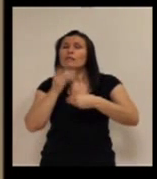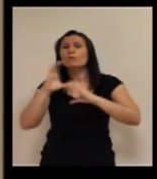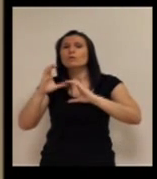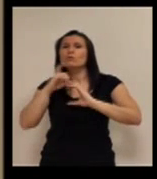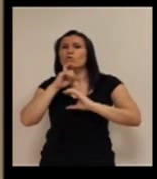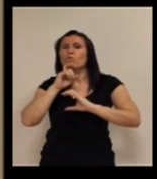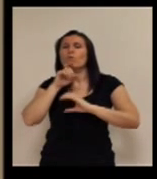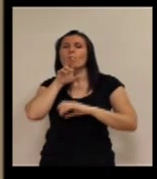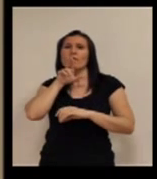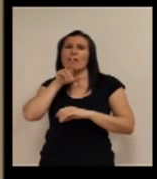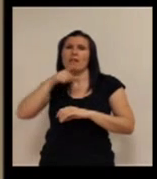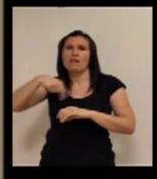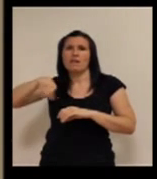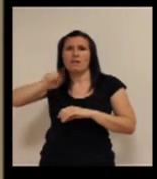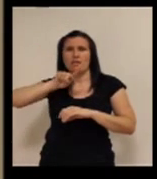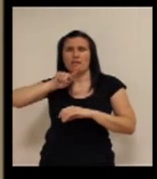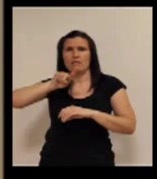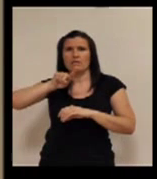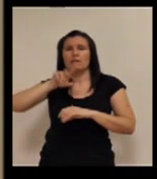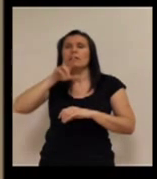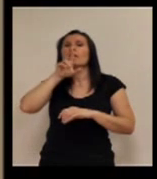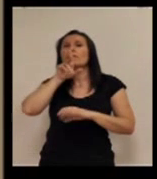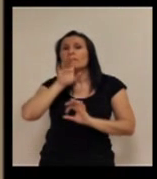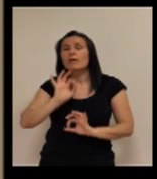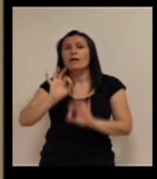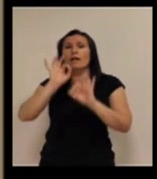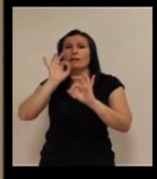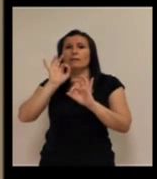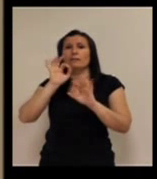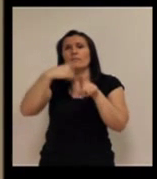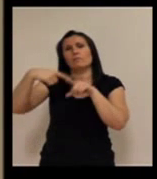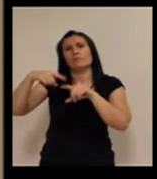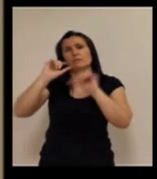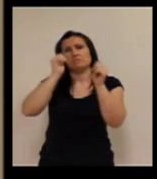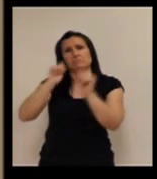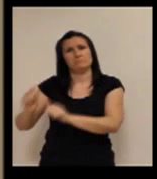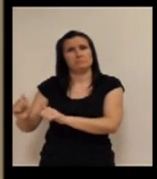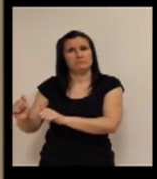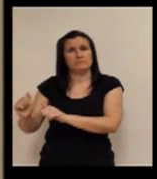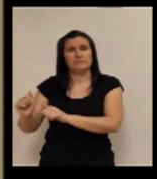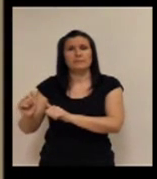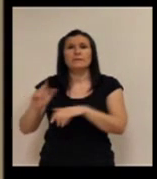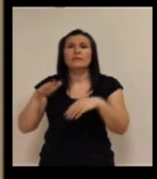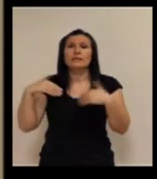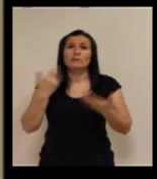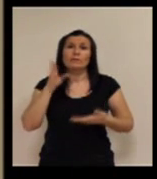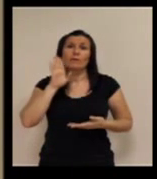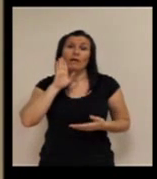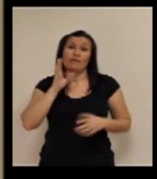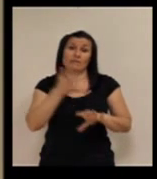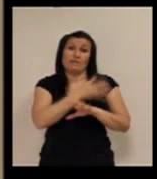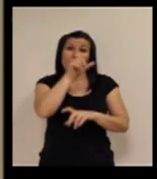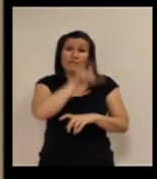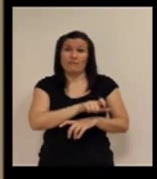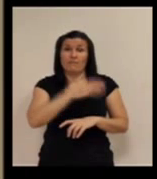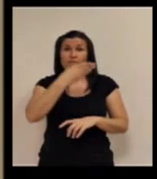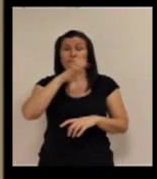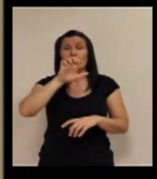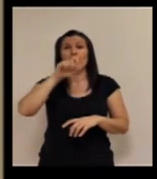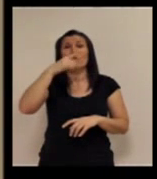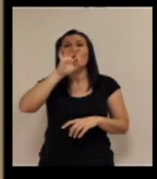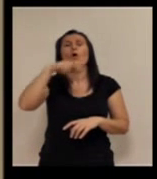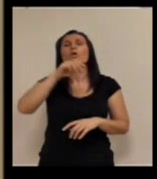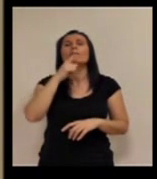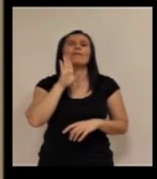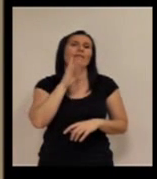verbal, verbal en diferente grado y forma. Entonces, bueno, como ya ha anticipado la compañera, pues de la unión